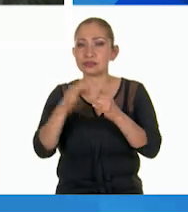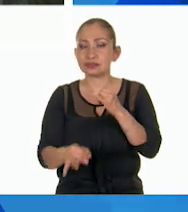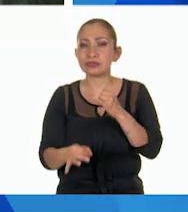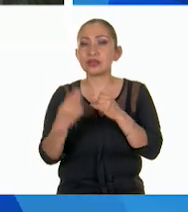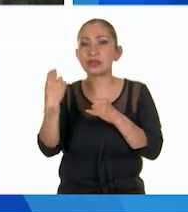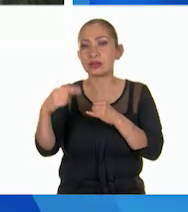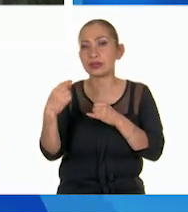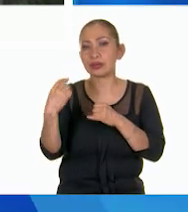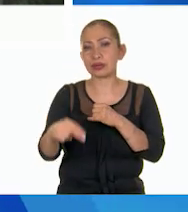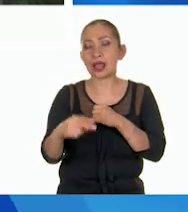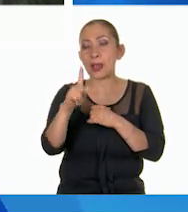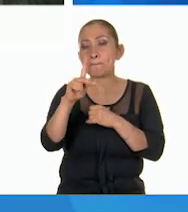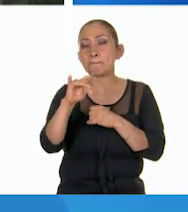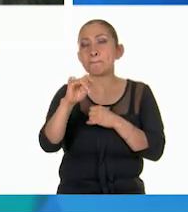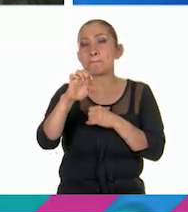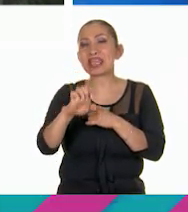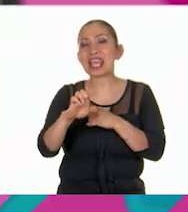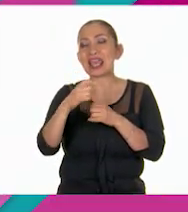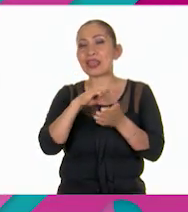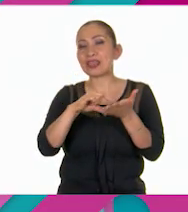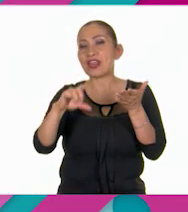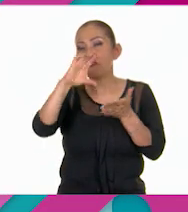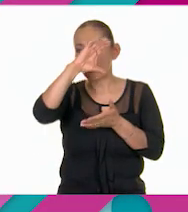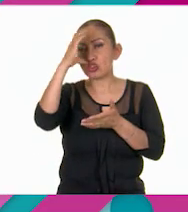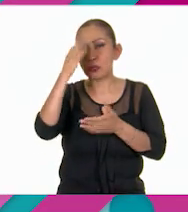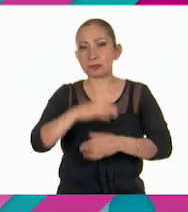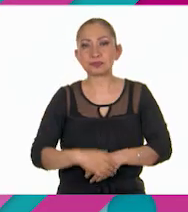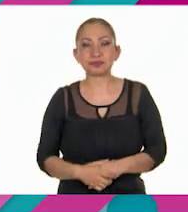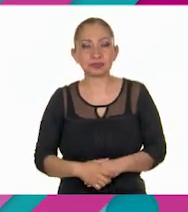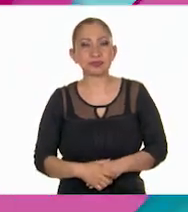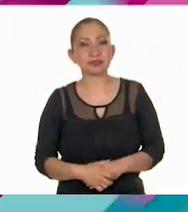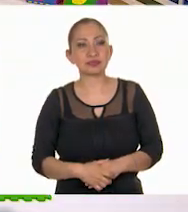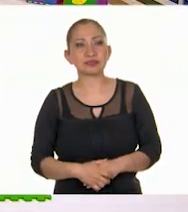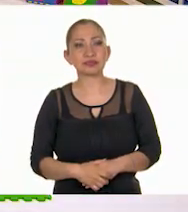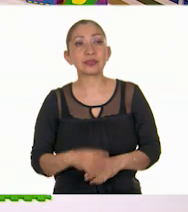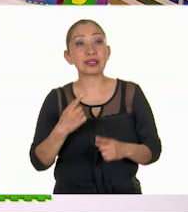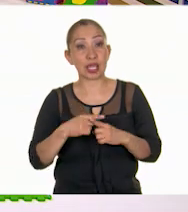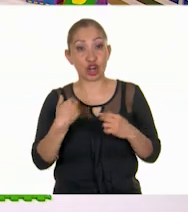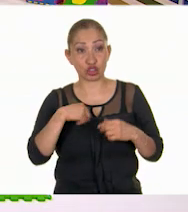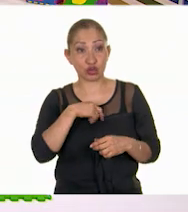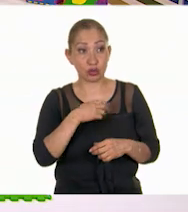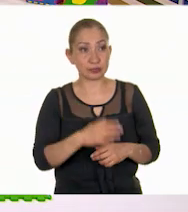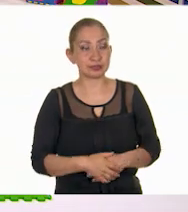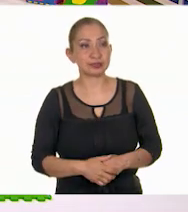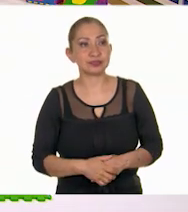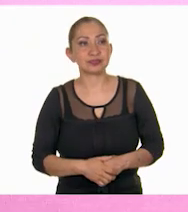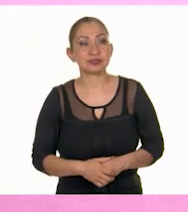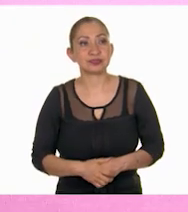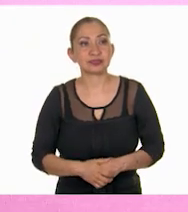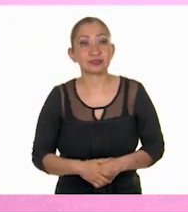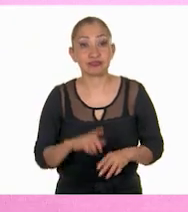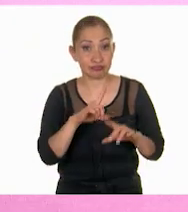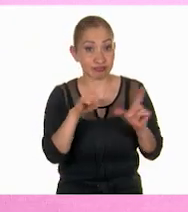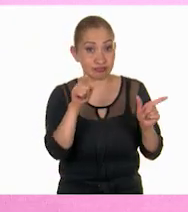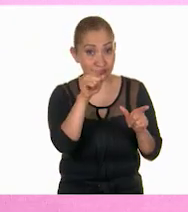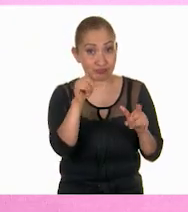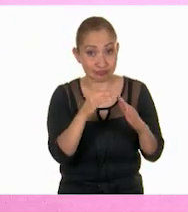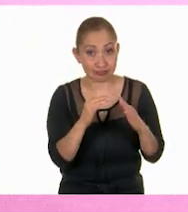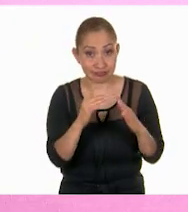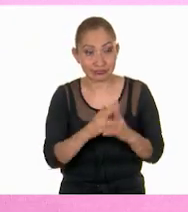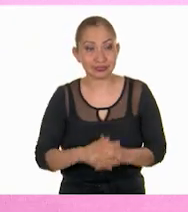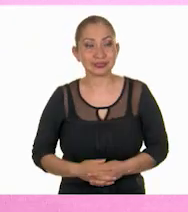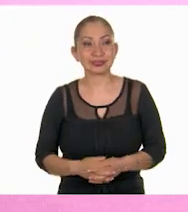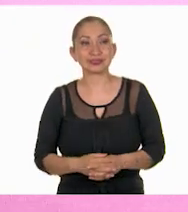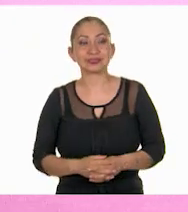Se le llama pie de fotografía. Muy bien. ¿Y a quién le toca? ¿A nosotros? A ustedes. Sí, sí, sí. ¿Están listos allá en casa?